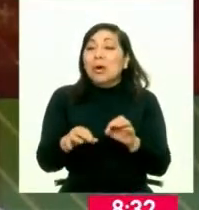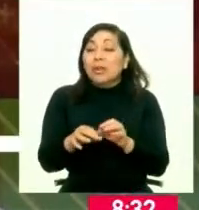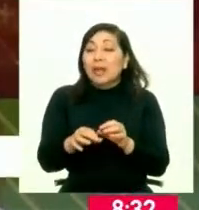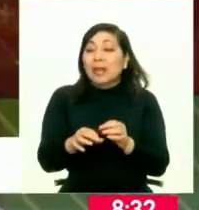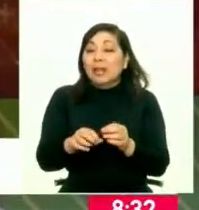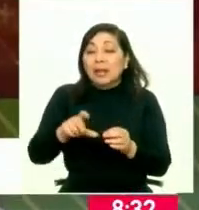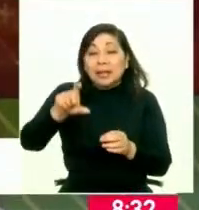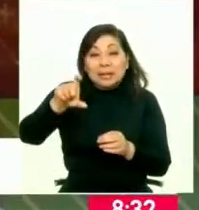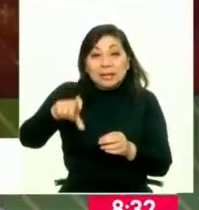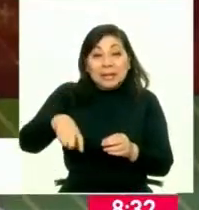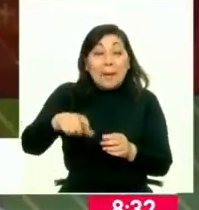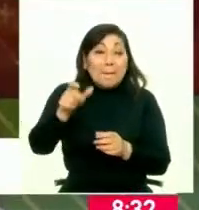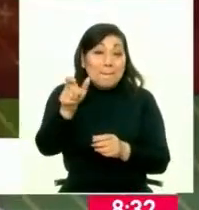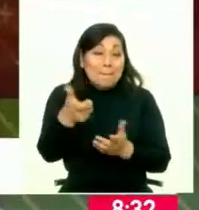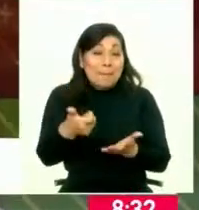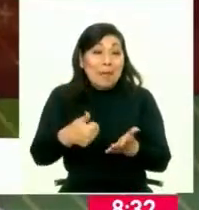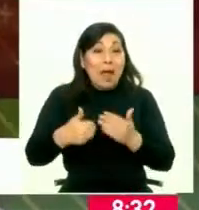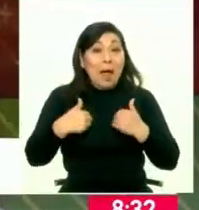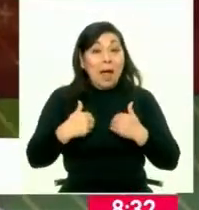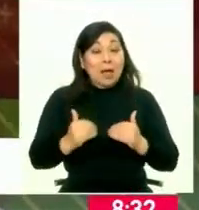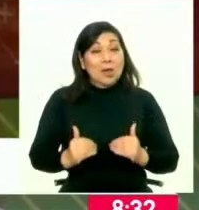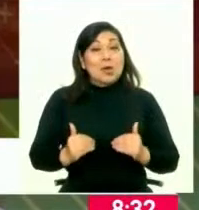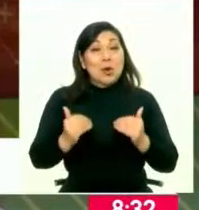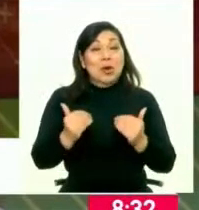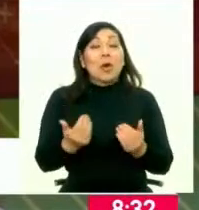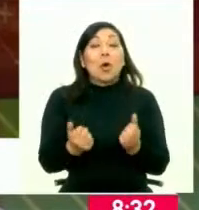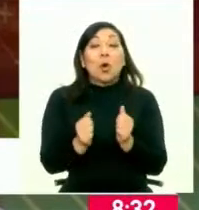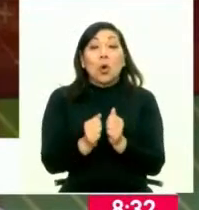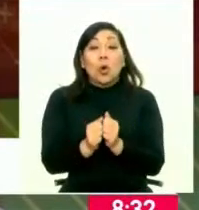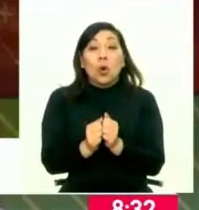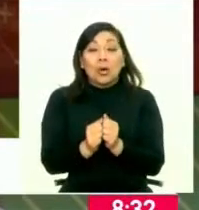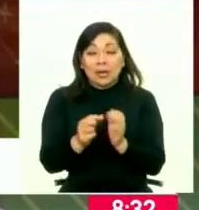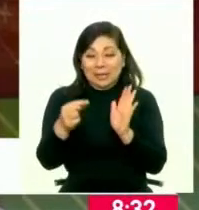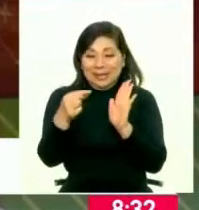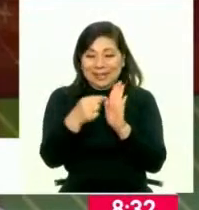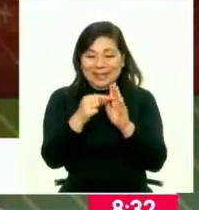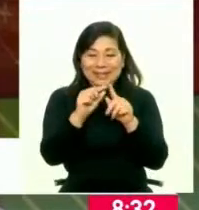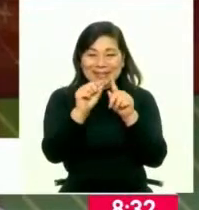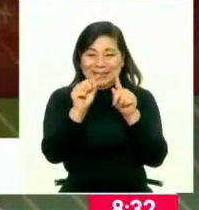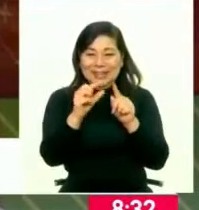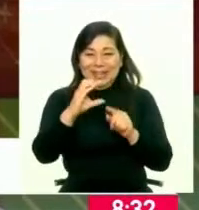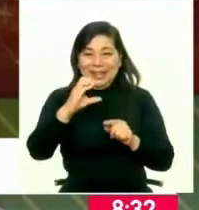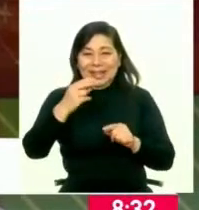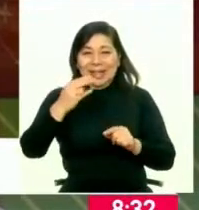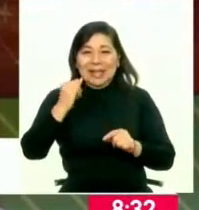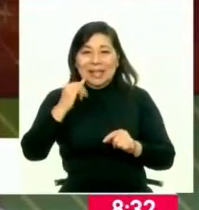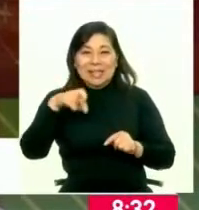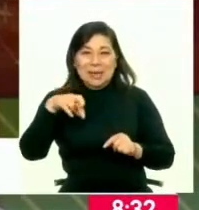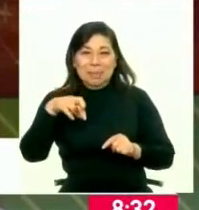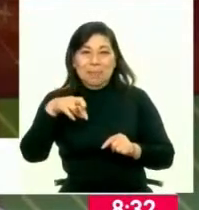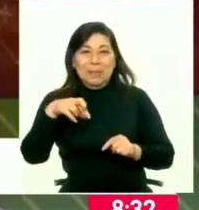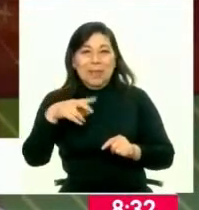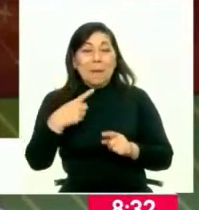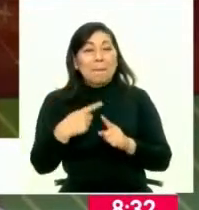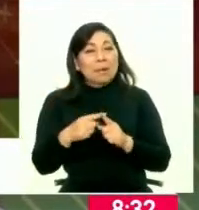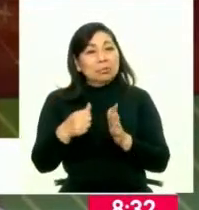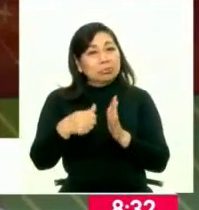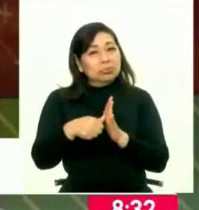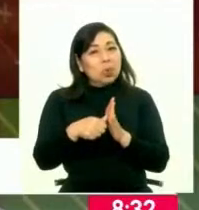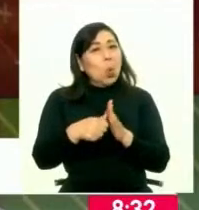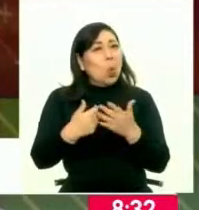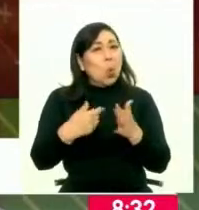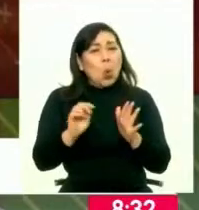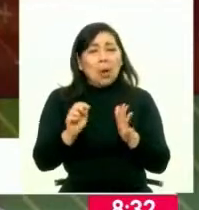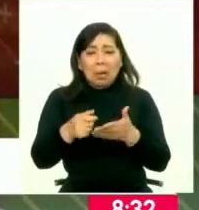DNI electrónico para las personas mayores de edad cuenta con un chip que permite un certificado digital. Y eso les permite firmar digitalmente